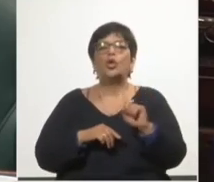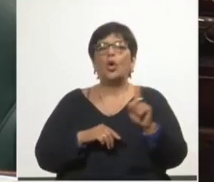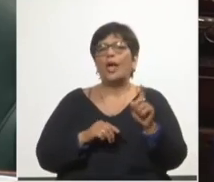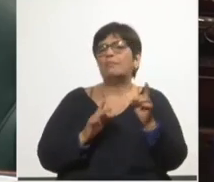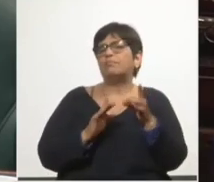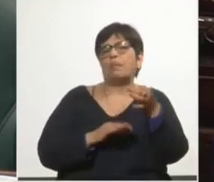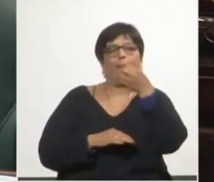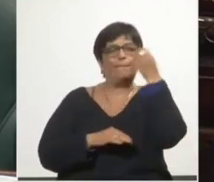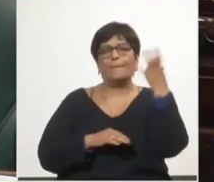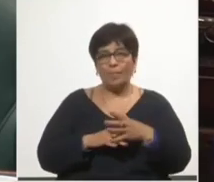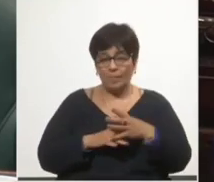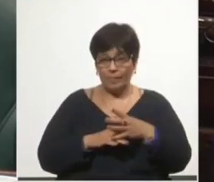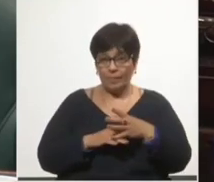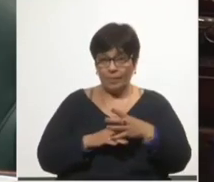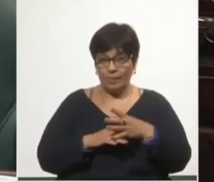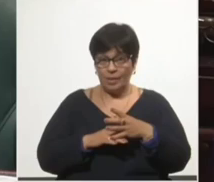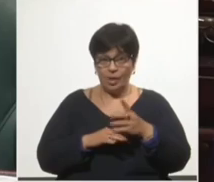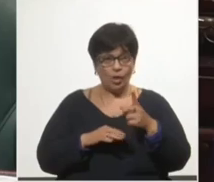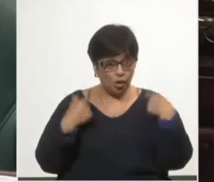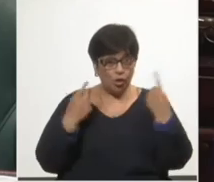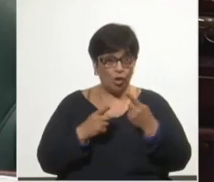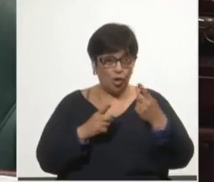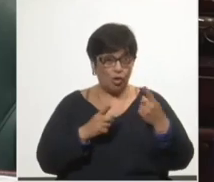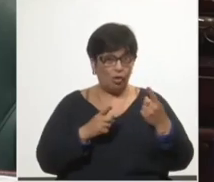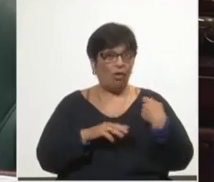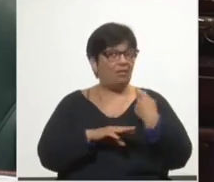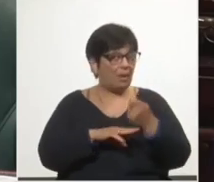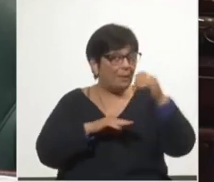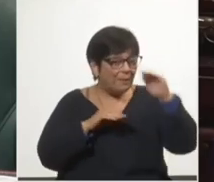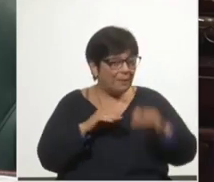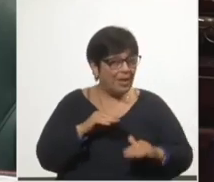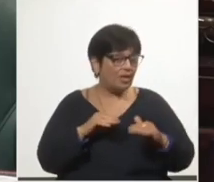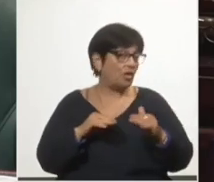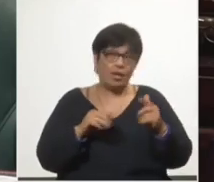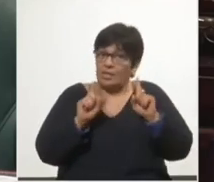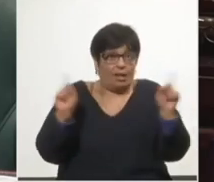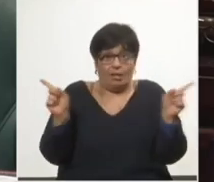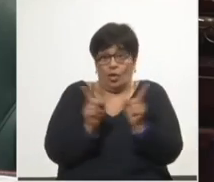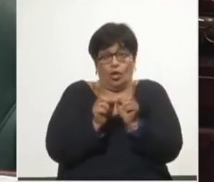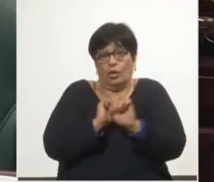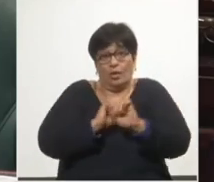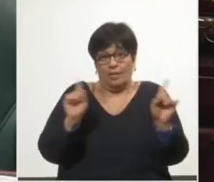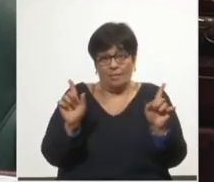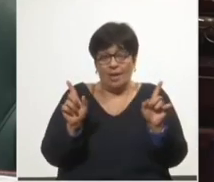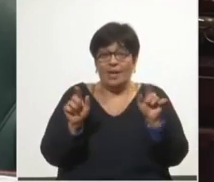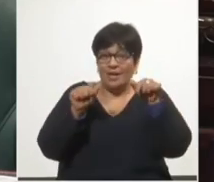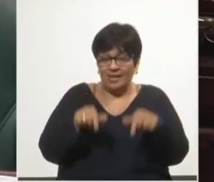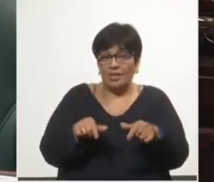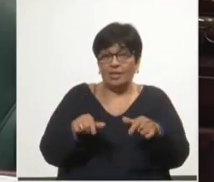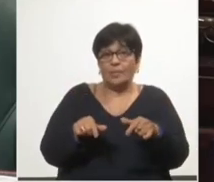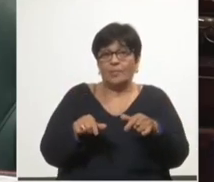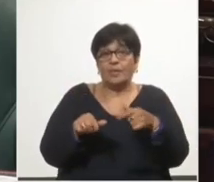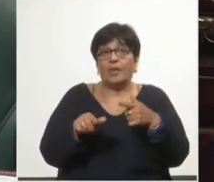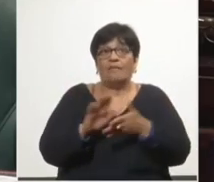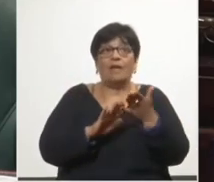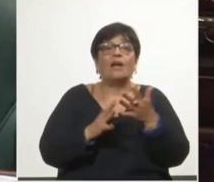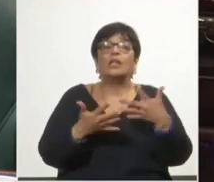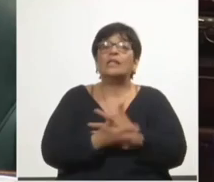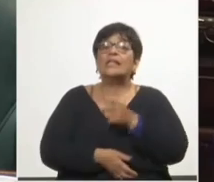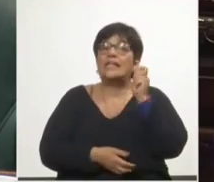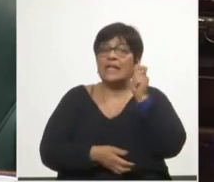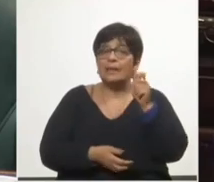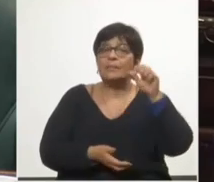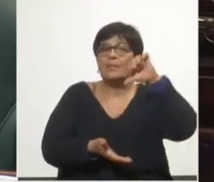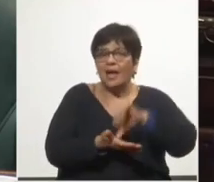eficiencia, para nosotros invertir menos es invertir menos, y eso lo va a terminar pagando el